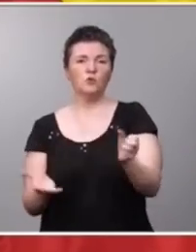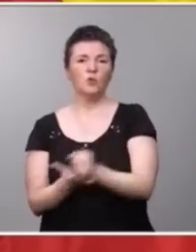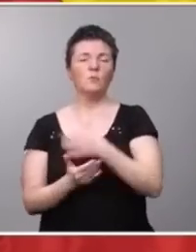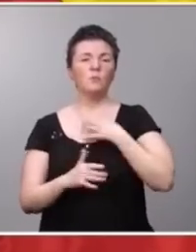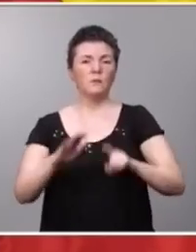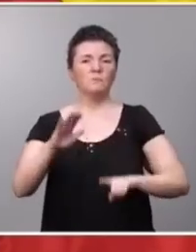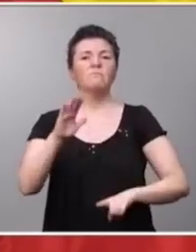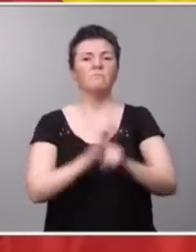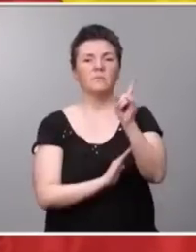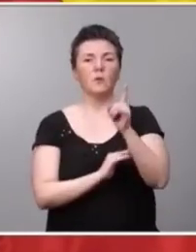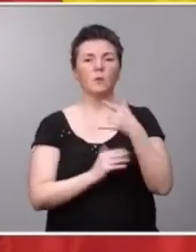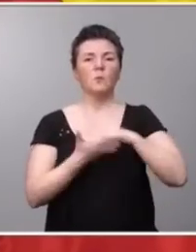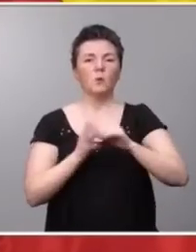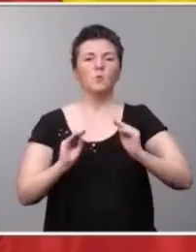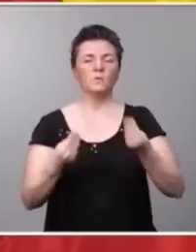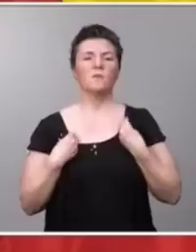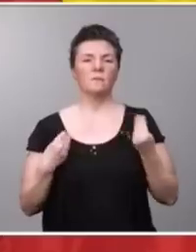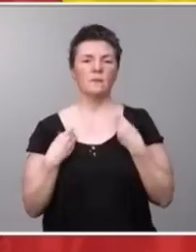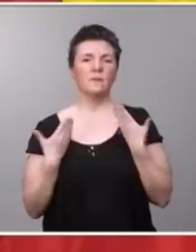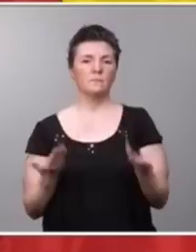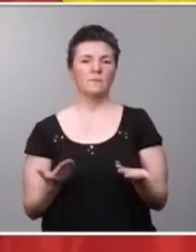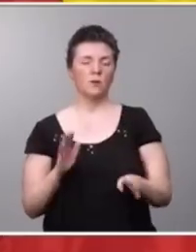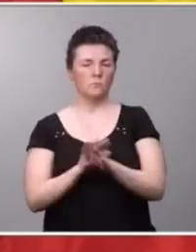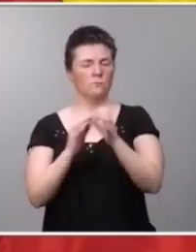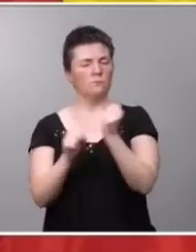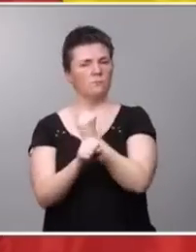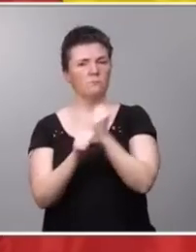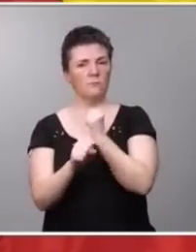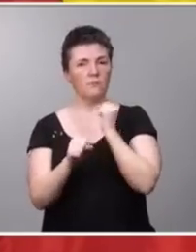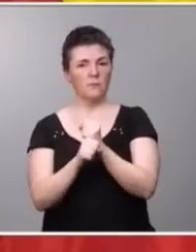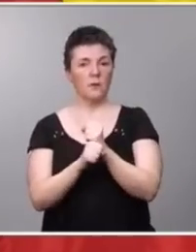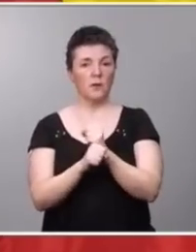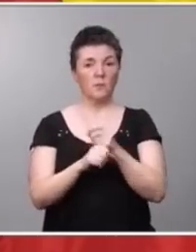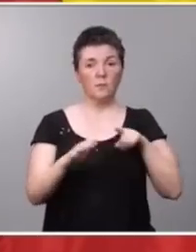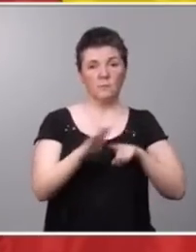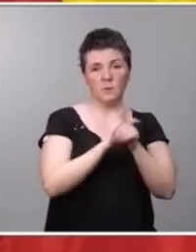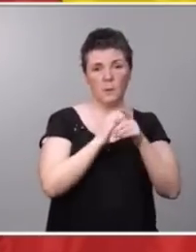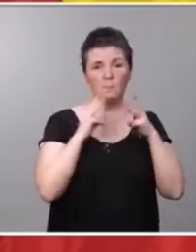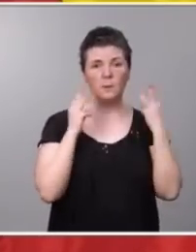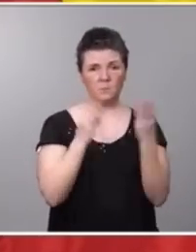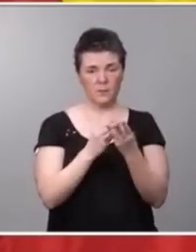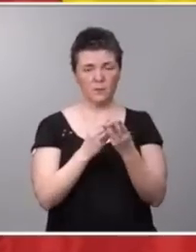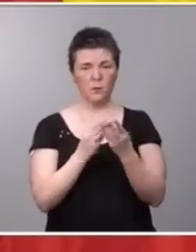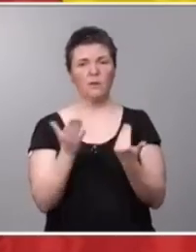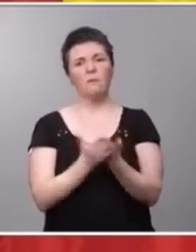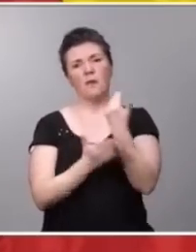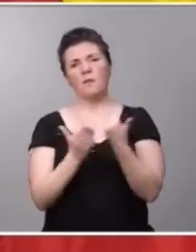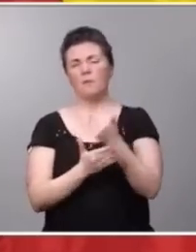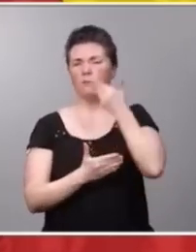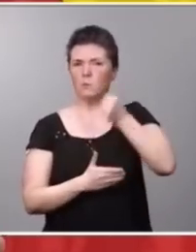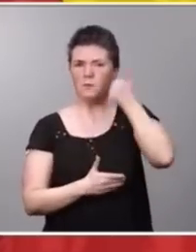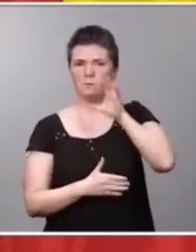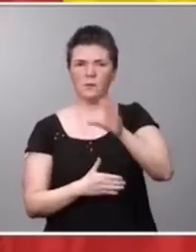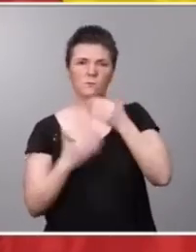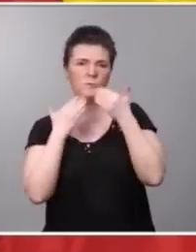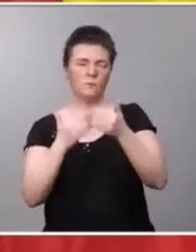sus proyectos de vida. Así que seguiremos trabajando, esta vez en el trámite parlamentario, cada día con más orgullo de país. Muchas gracias. Gracias,